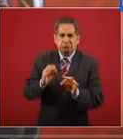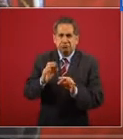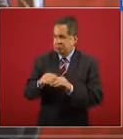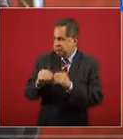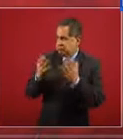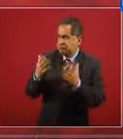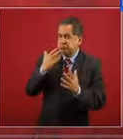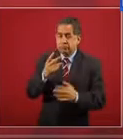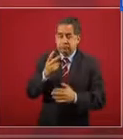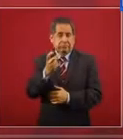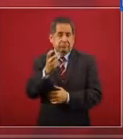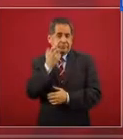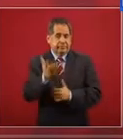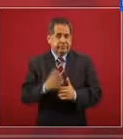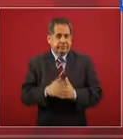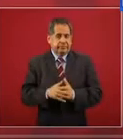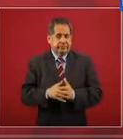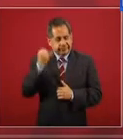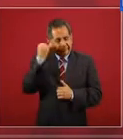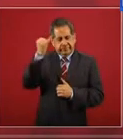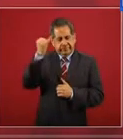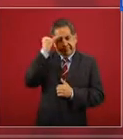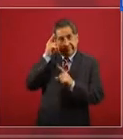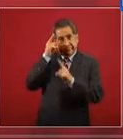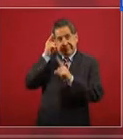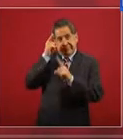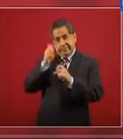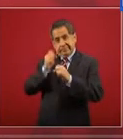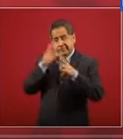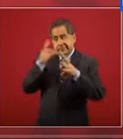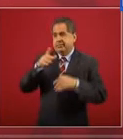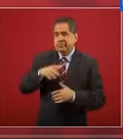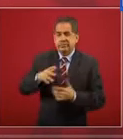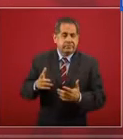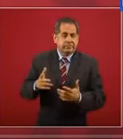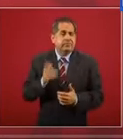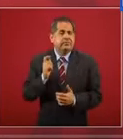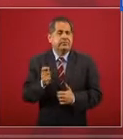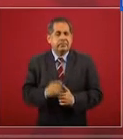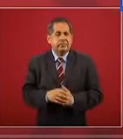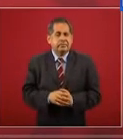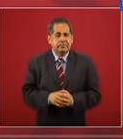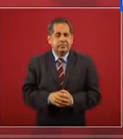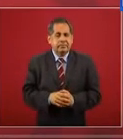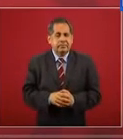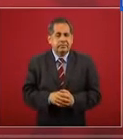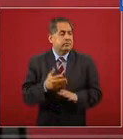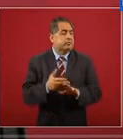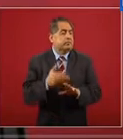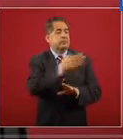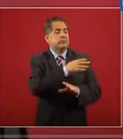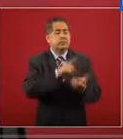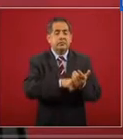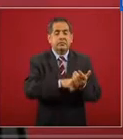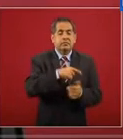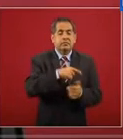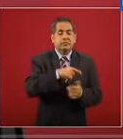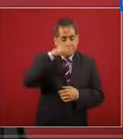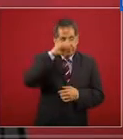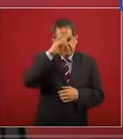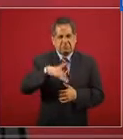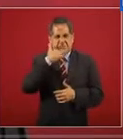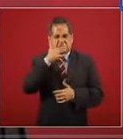la idea esa de que se podía triunfar a toda costa sin